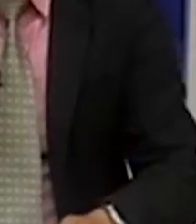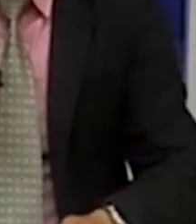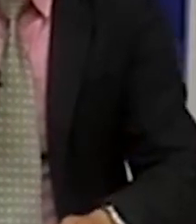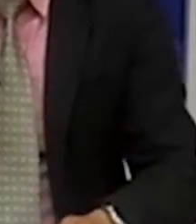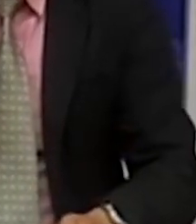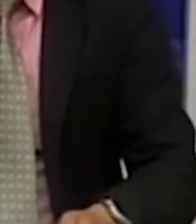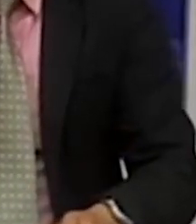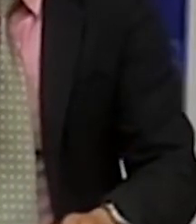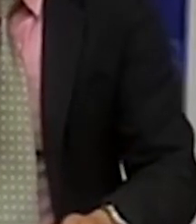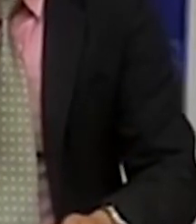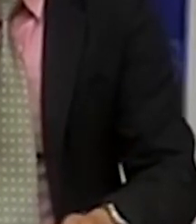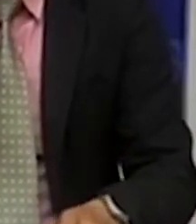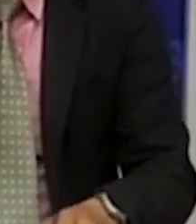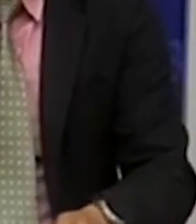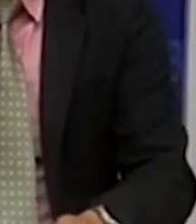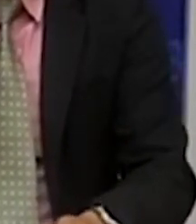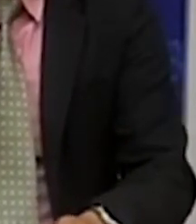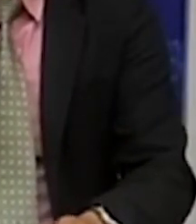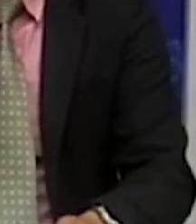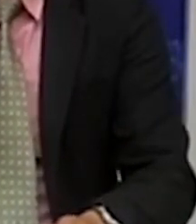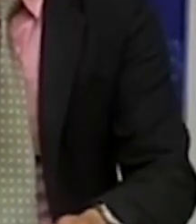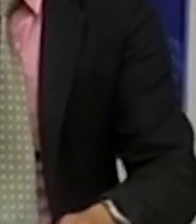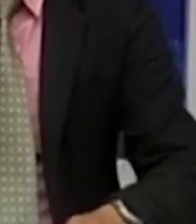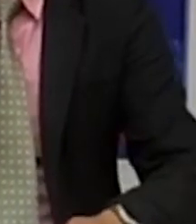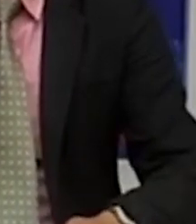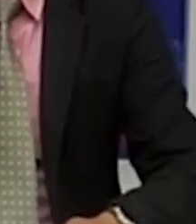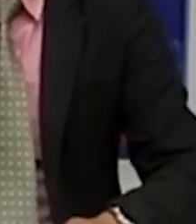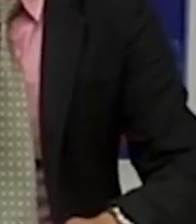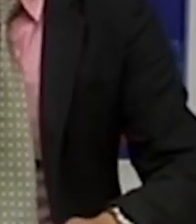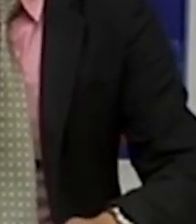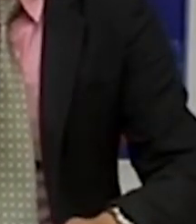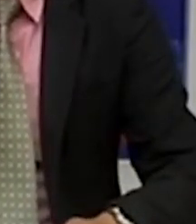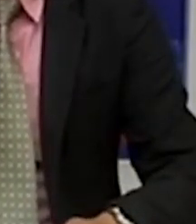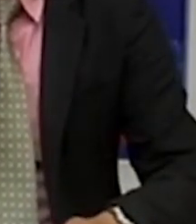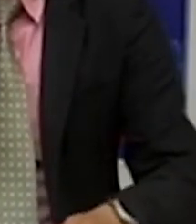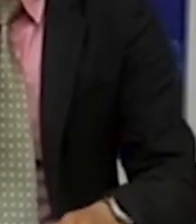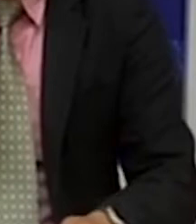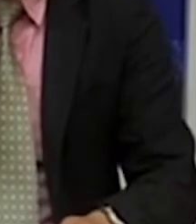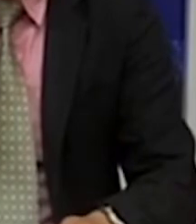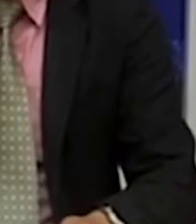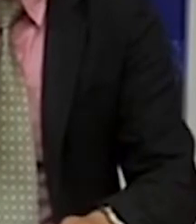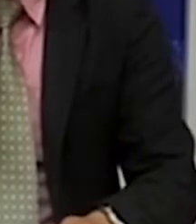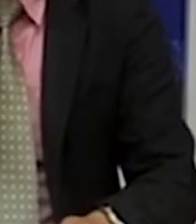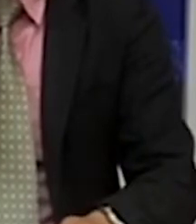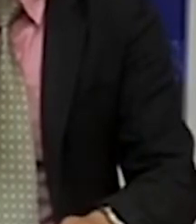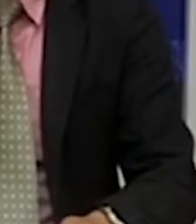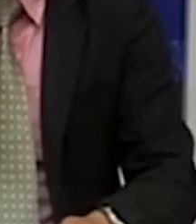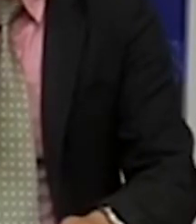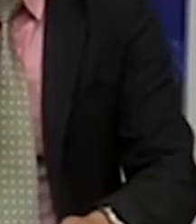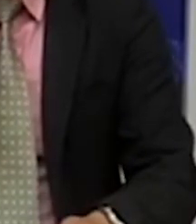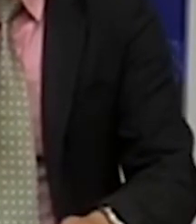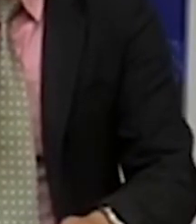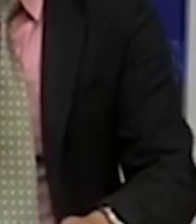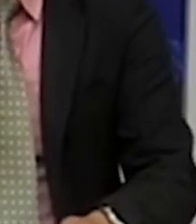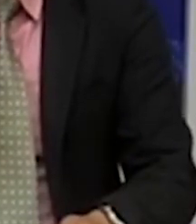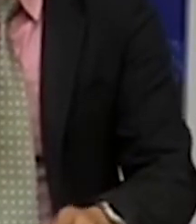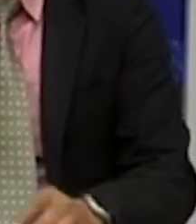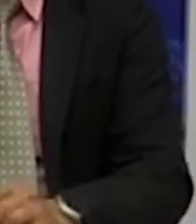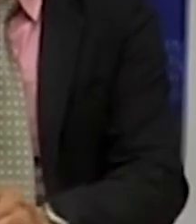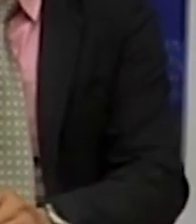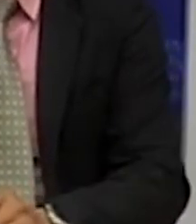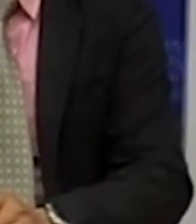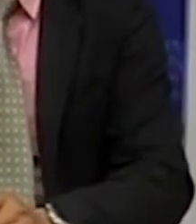El Ejecutivo de la Federación de Gremiales de Pando se hizo presente en dicha reunión. Esto para